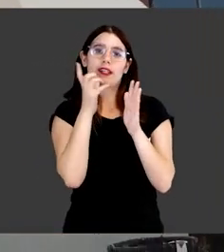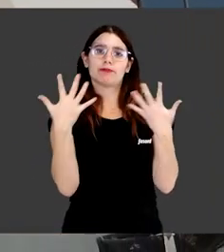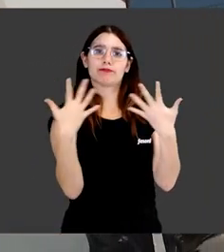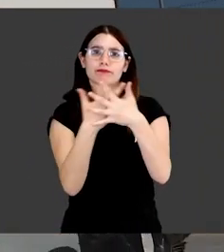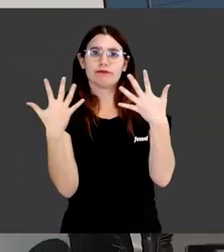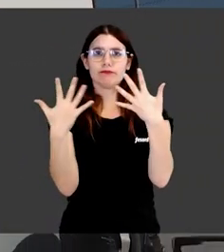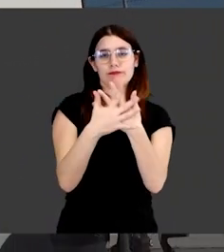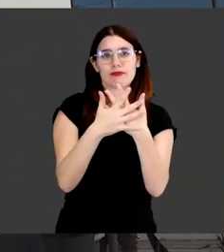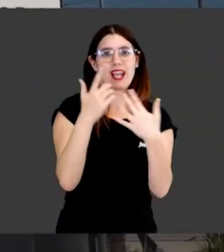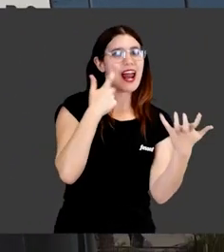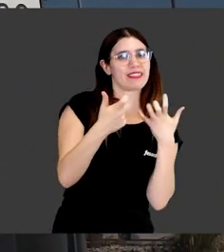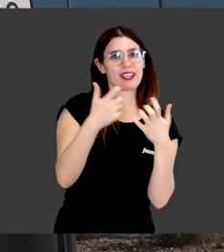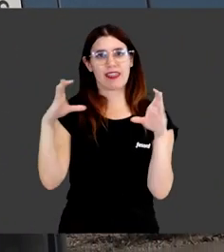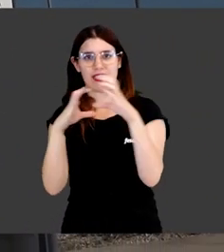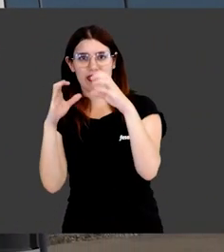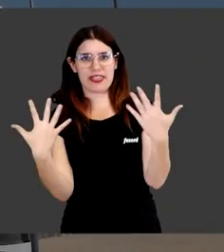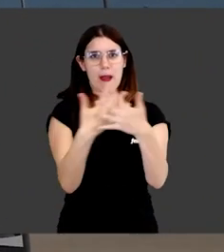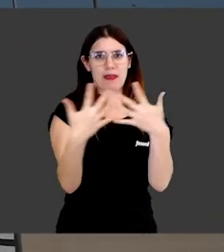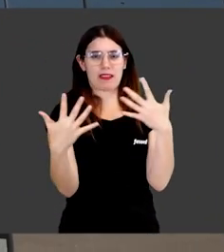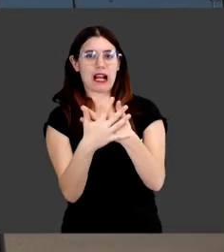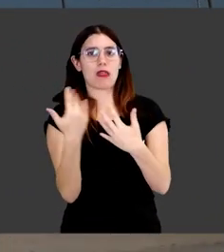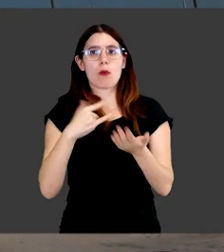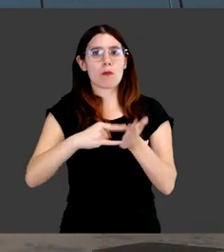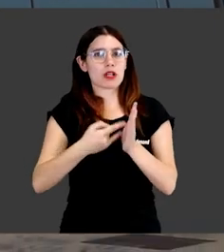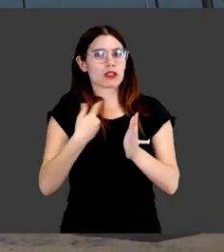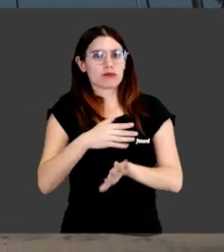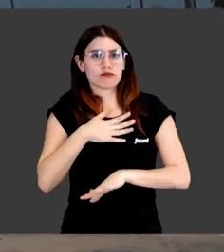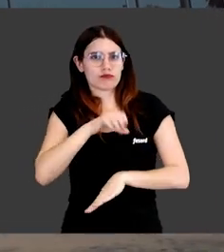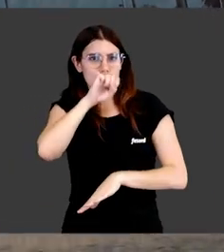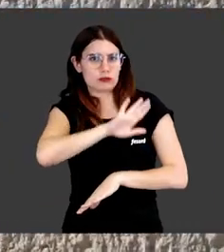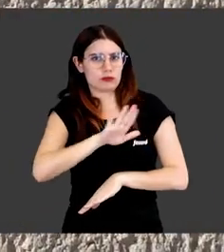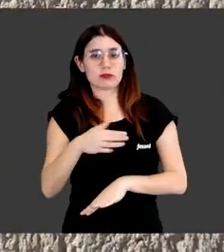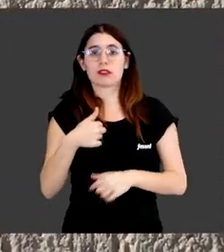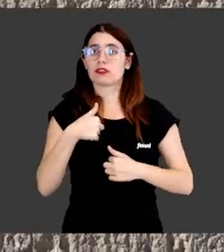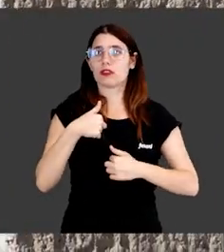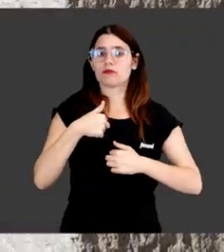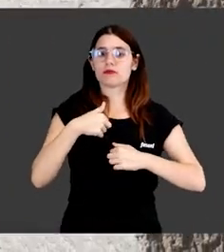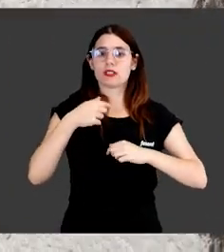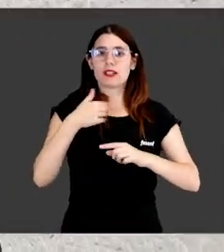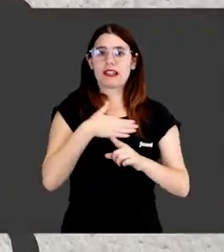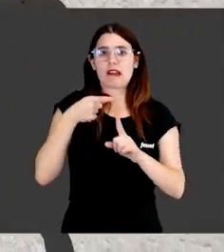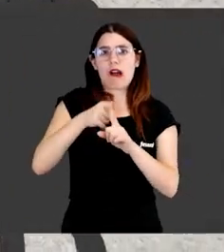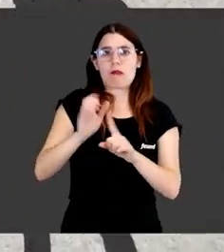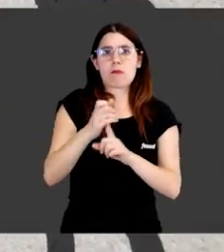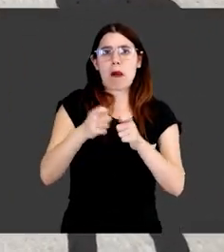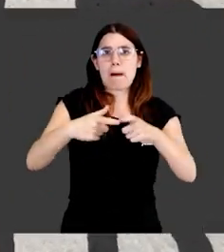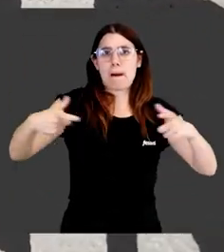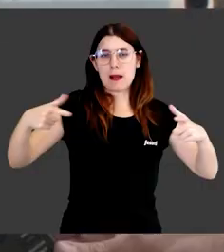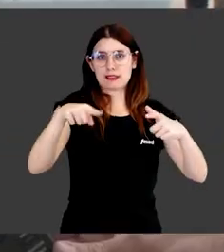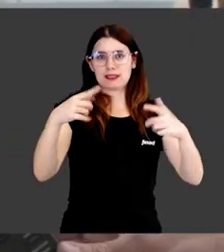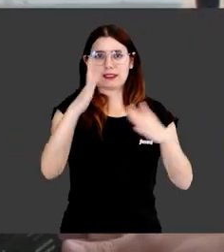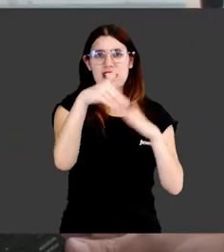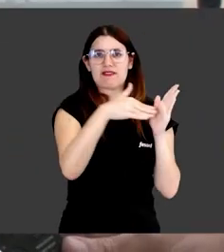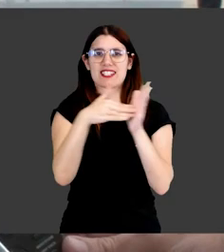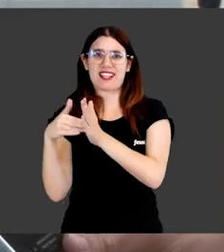combine arte y ciencia. Es algo que buscaríamos que producirá más, encontrar esta